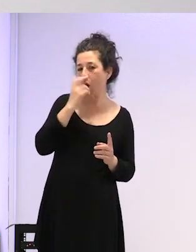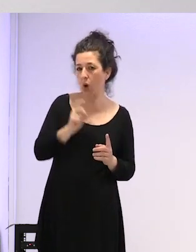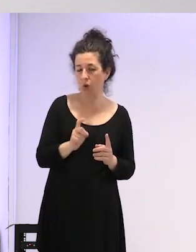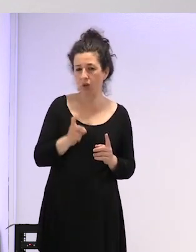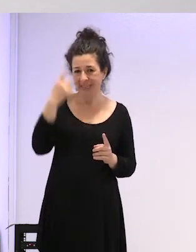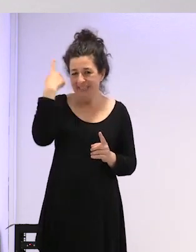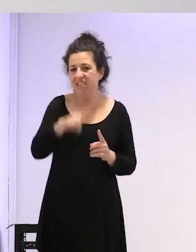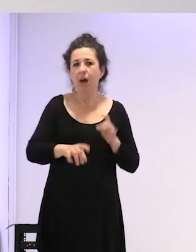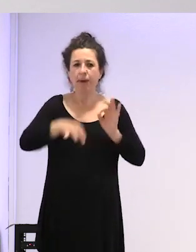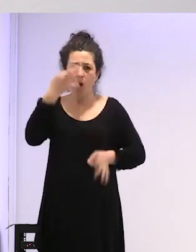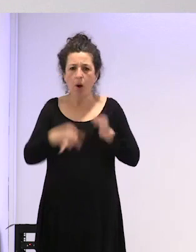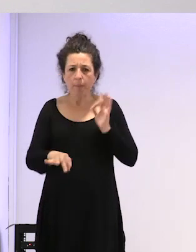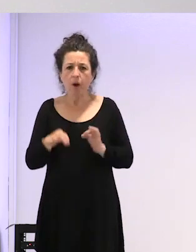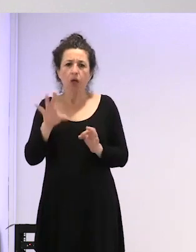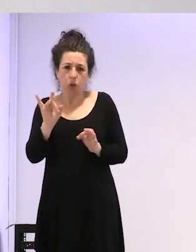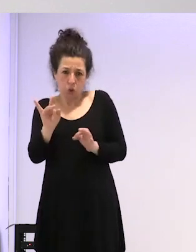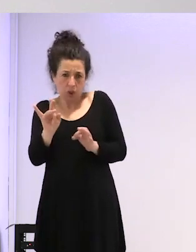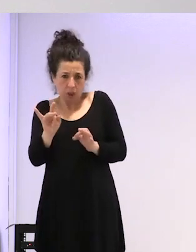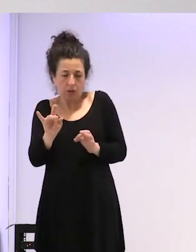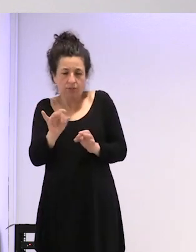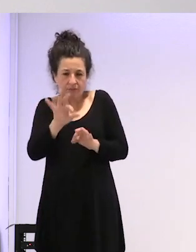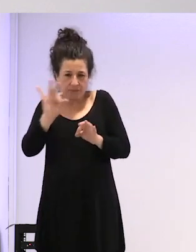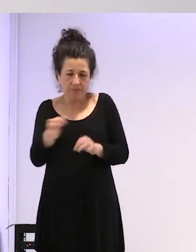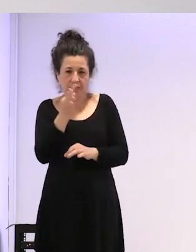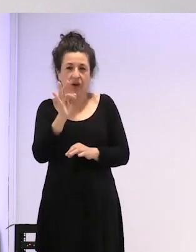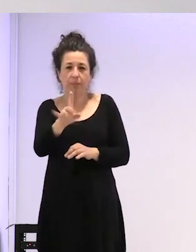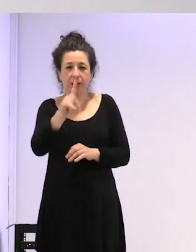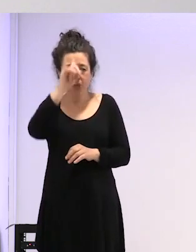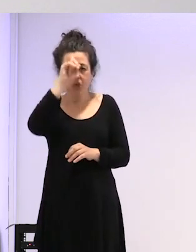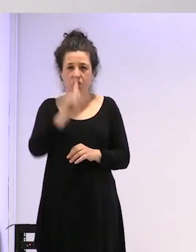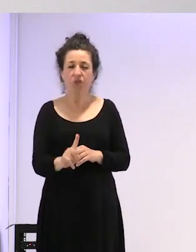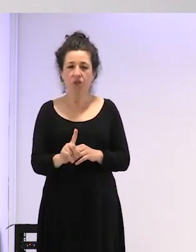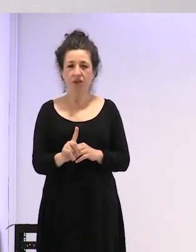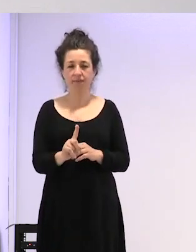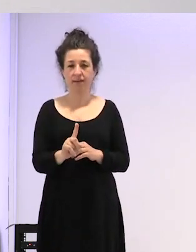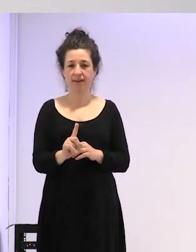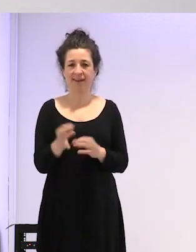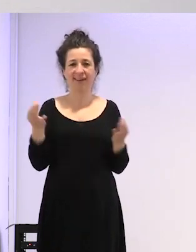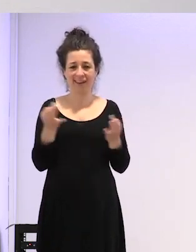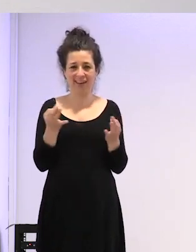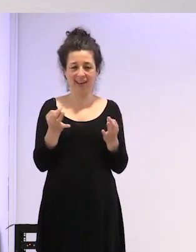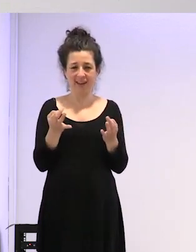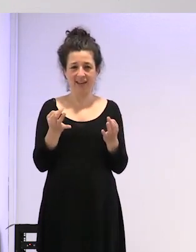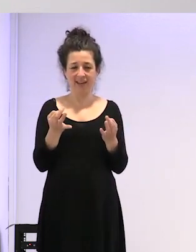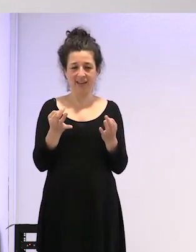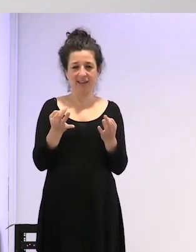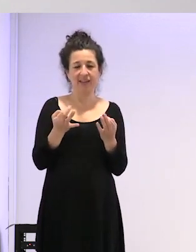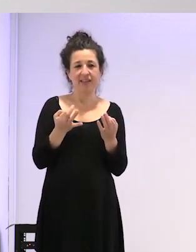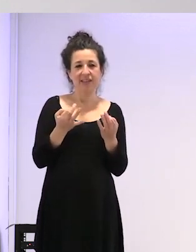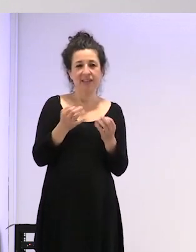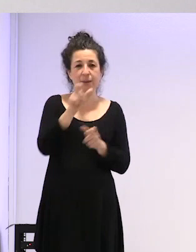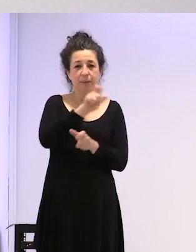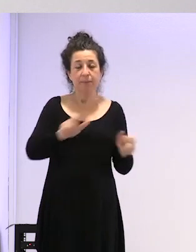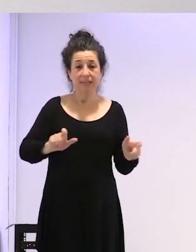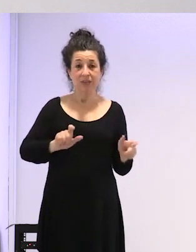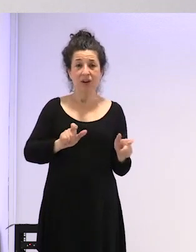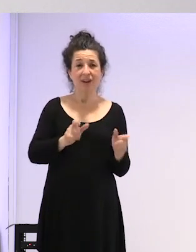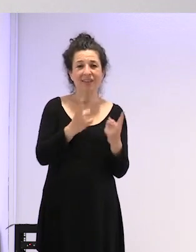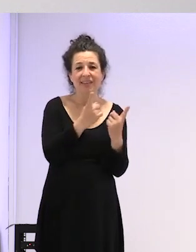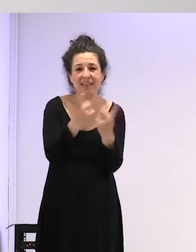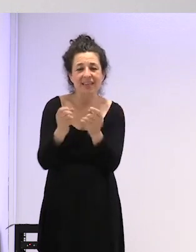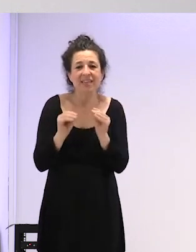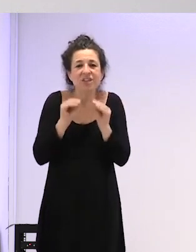de hormonas yo no digo que no pero lo que no saben es las necesidades o sea es captar las necesidades de las personas